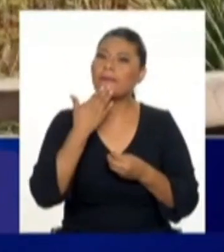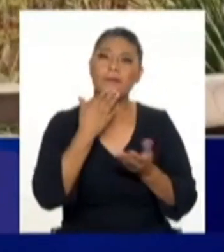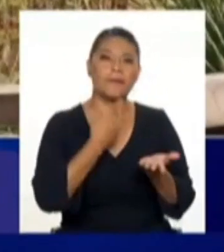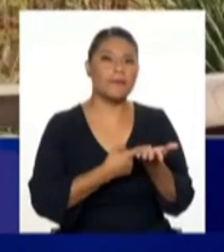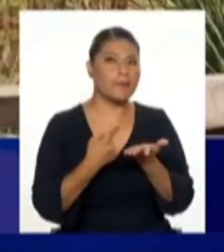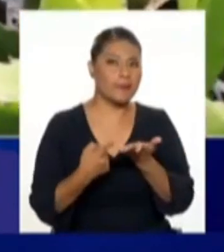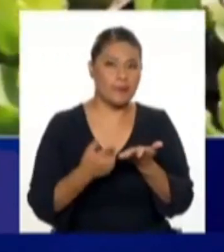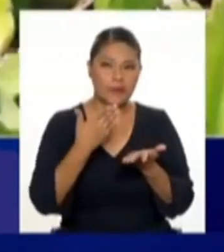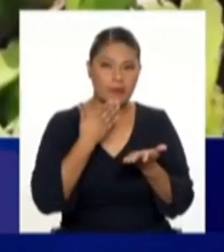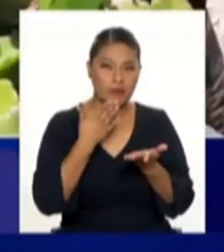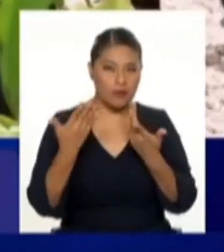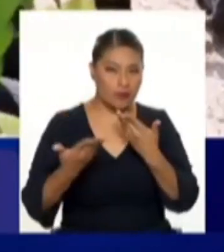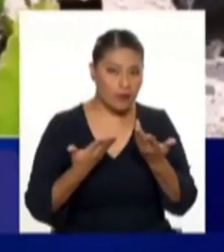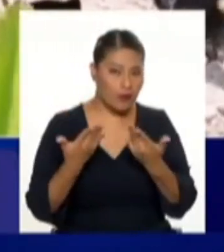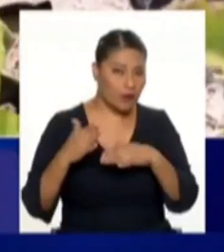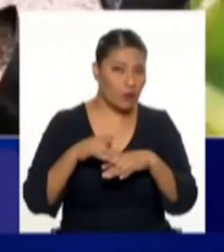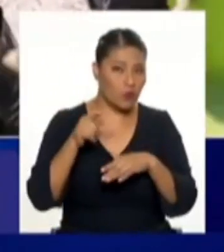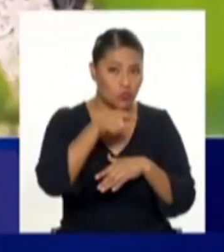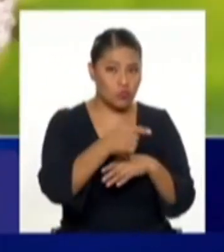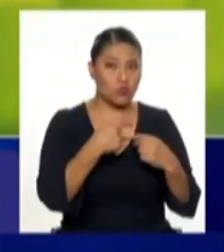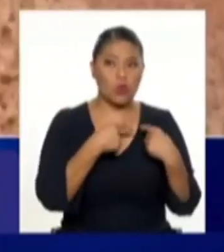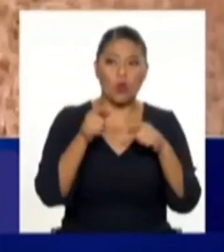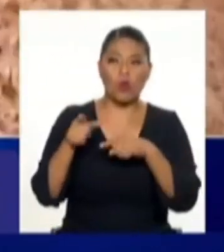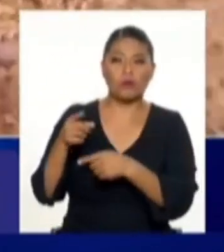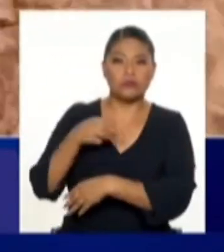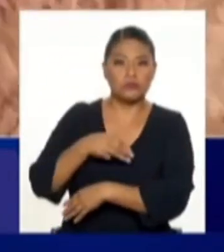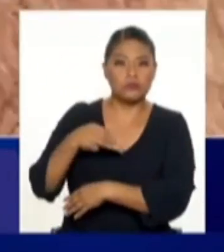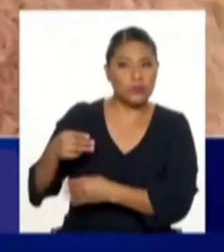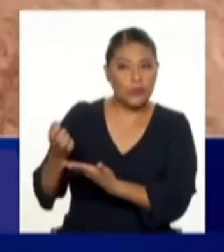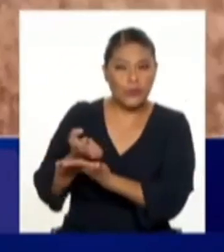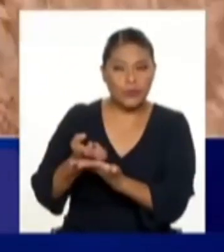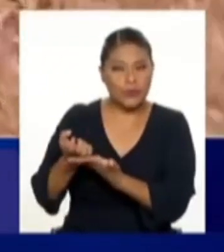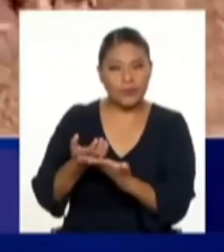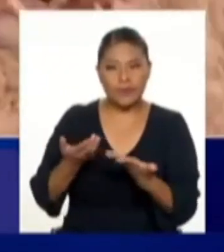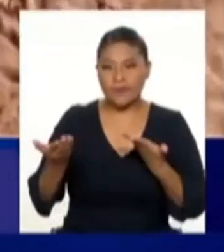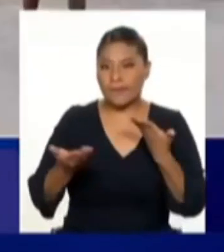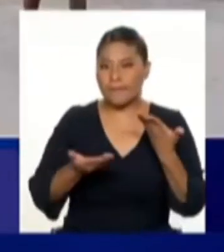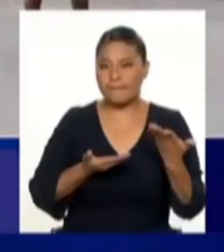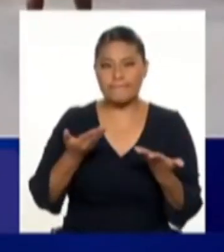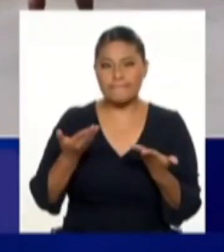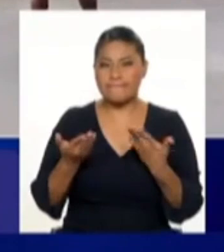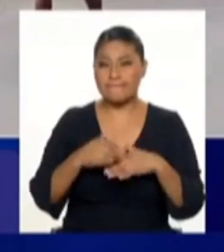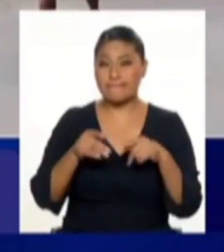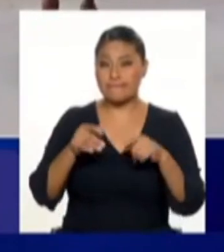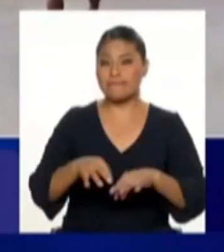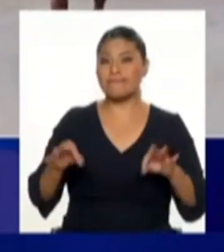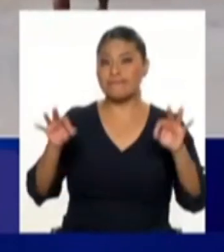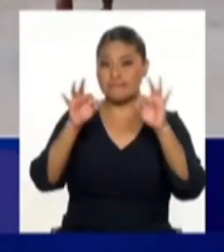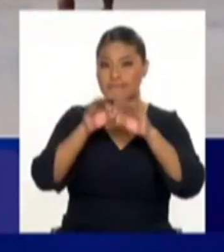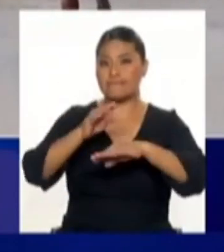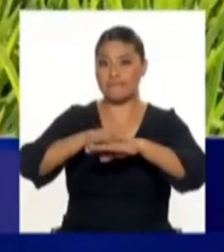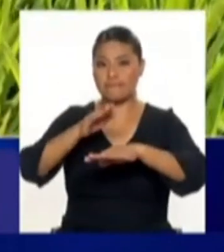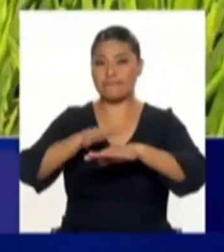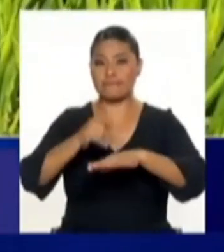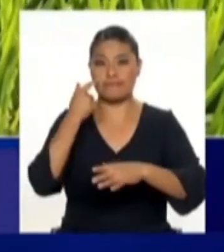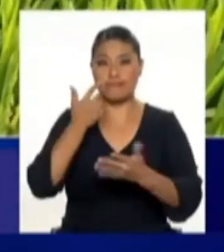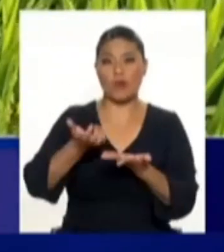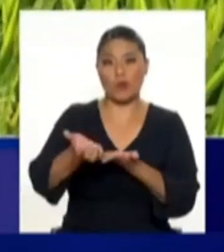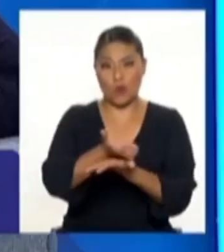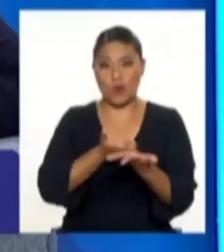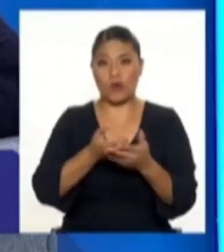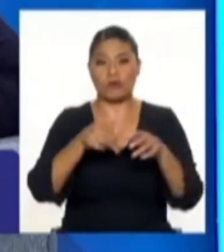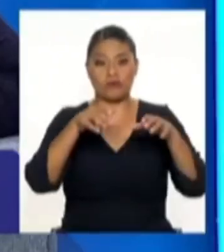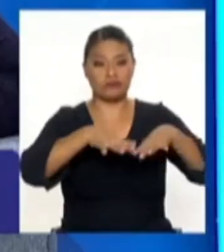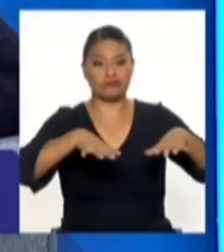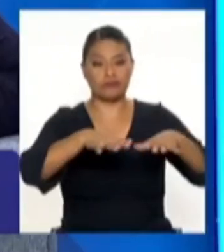ejecutar? ¿Lo va a plantear usted? ¿Lo van a plantear conjuntamente con el Ministerio de Economía? Porque evidentemente hay un impacto importante en la economía de la gente de